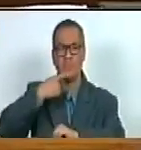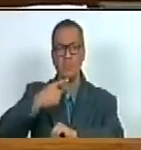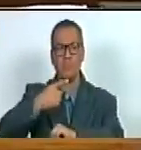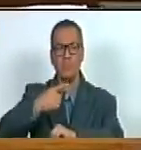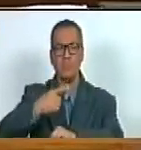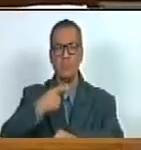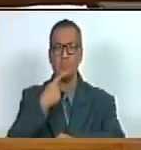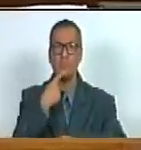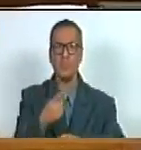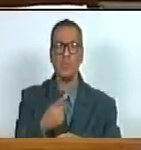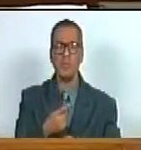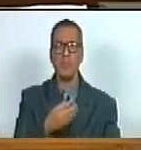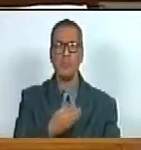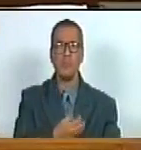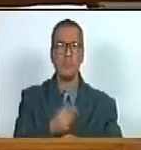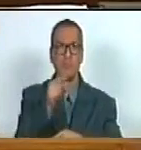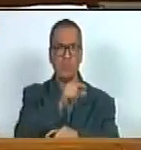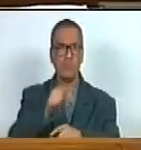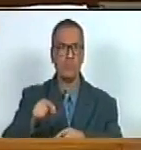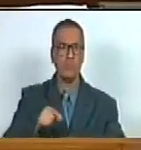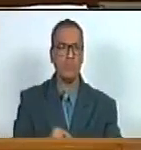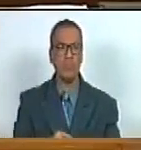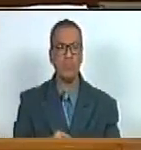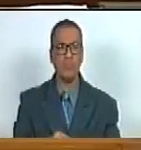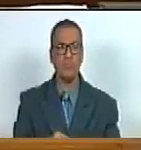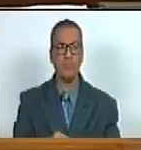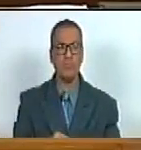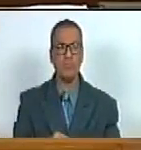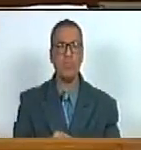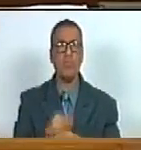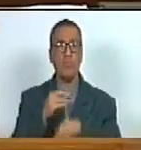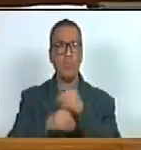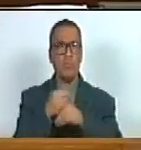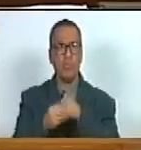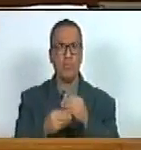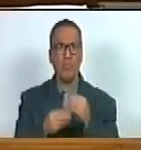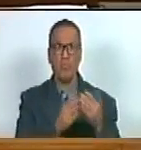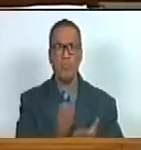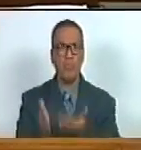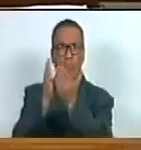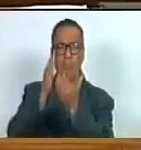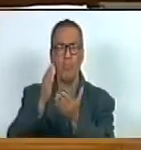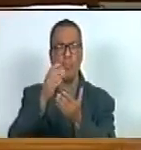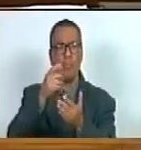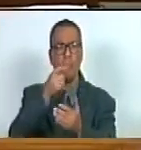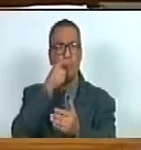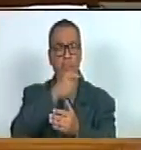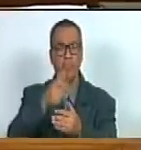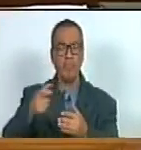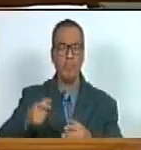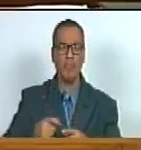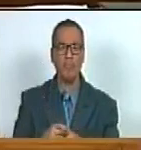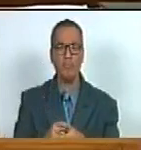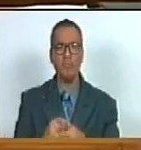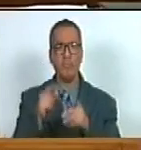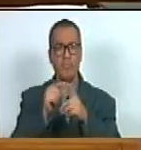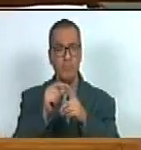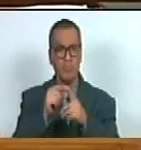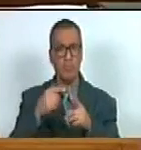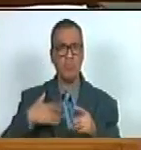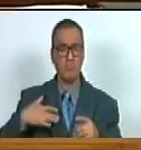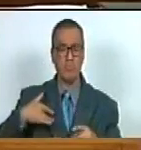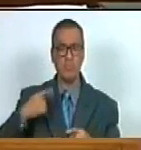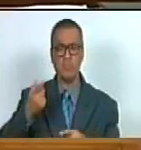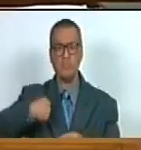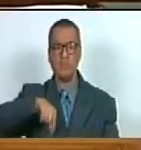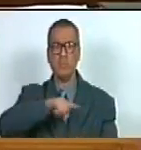indignantes de alguien que cumple funciones de servidor público de alcalde sobre un tema muy sensible para nuestro